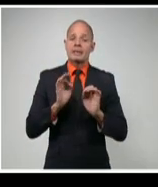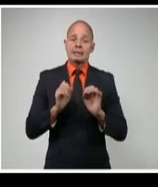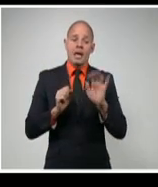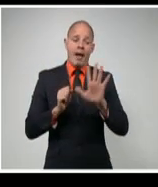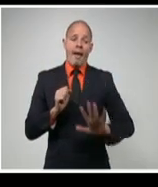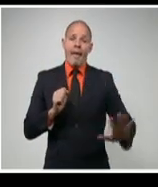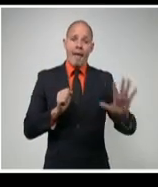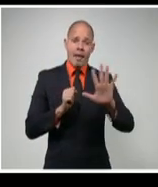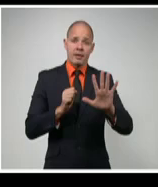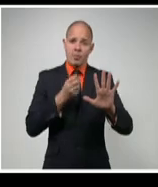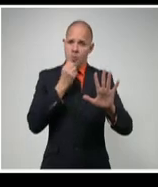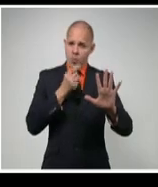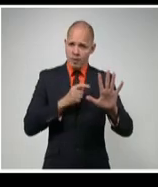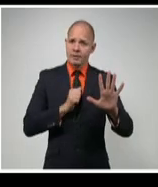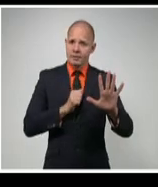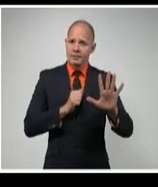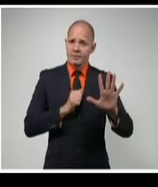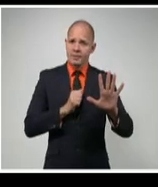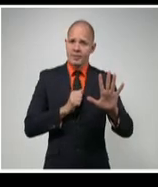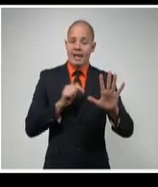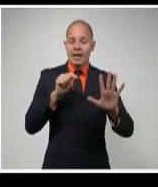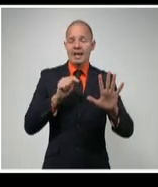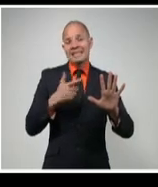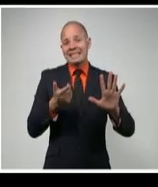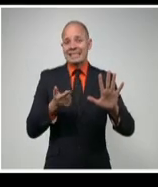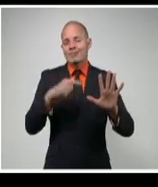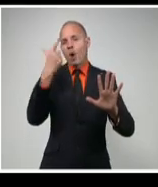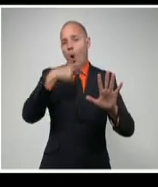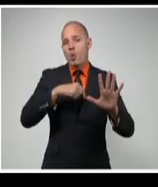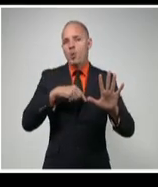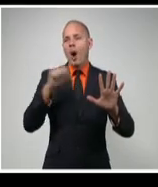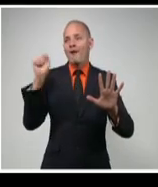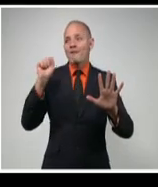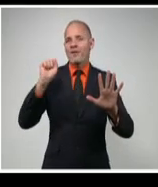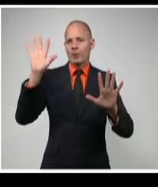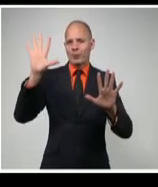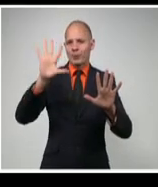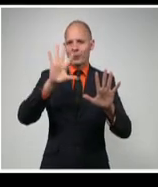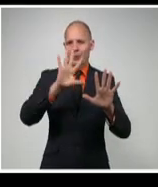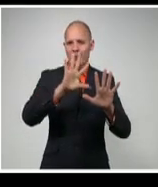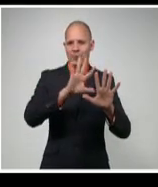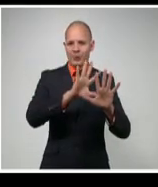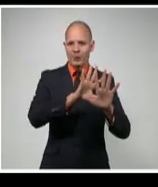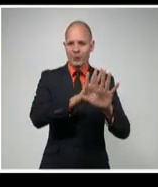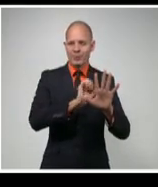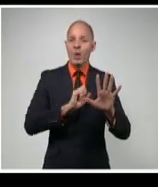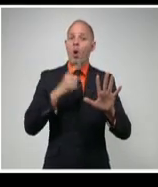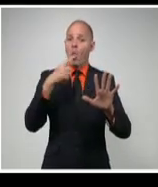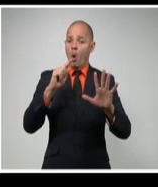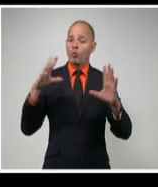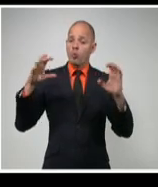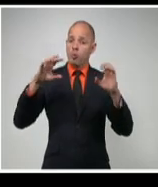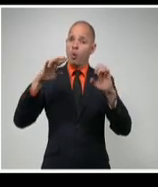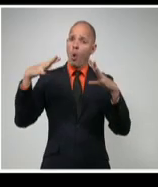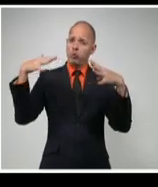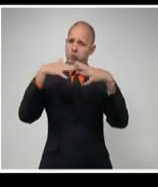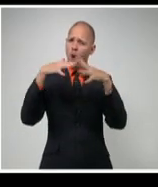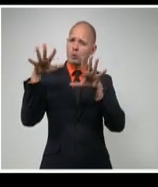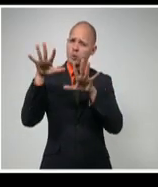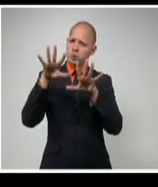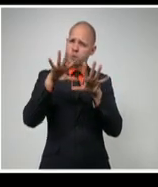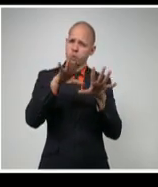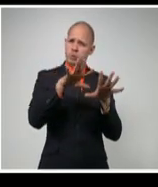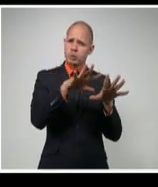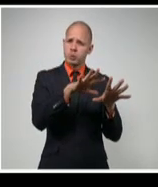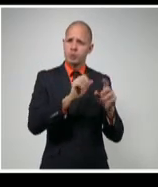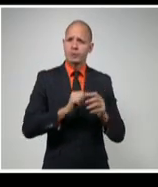del oriente de nuestro país debido a los restos de esta zona frontal y también nublados que son transportados en el flujo del nordeste. Observen